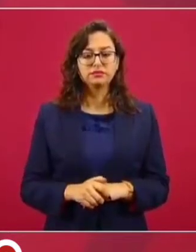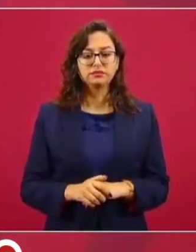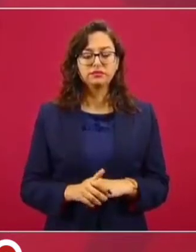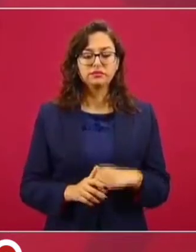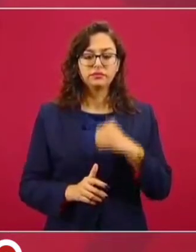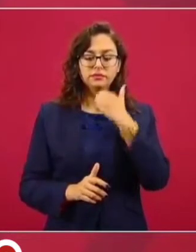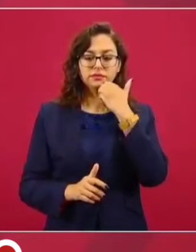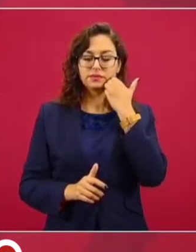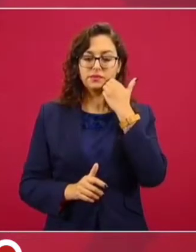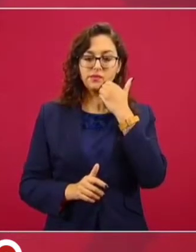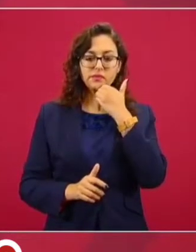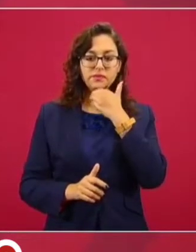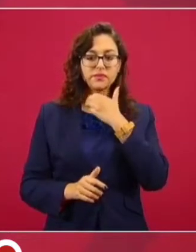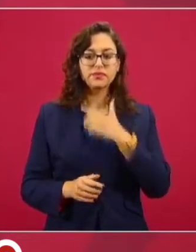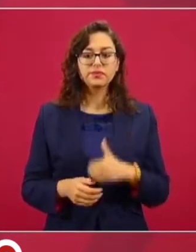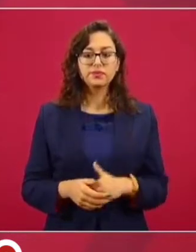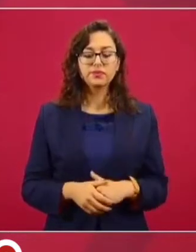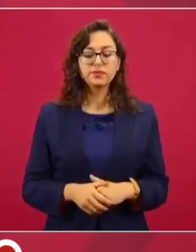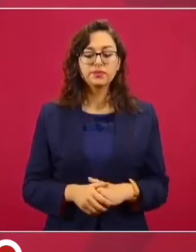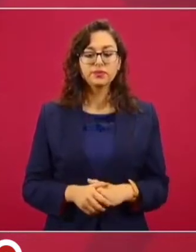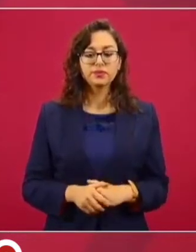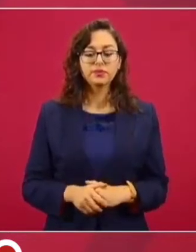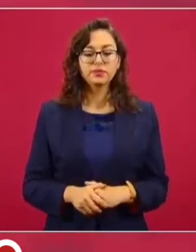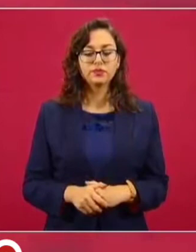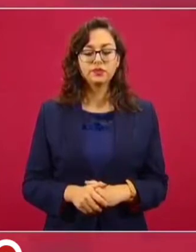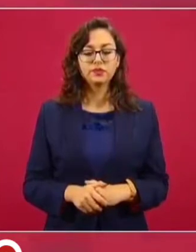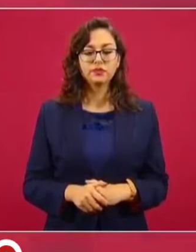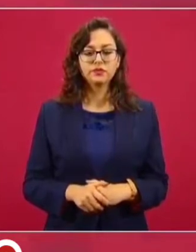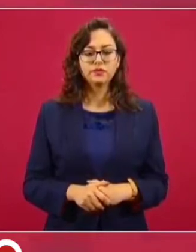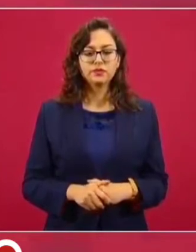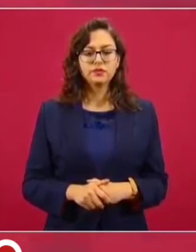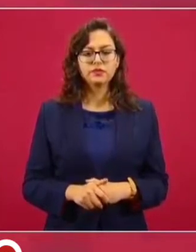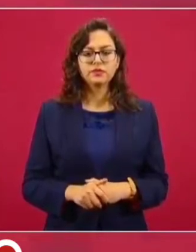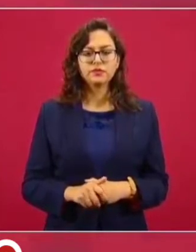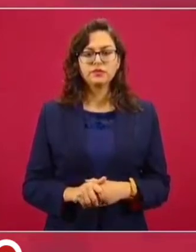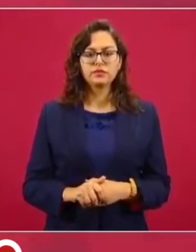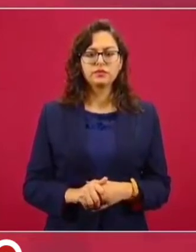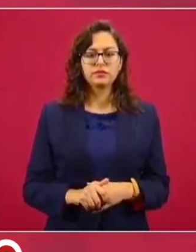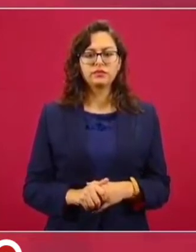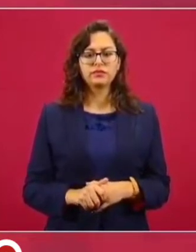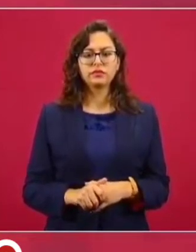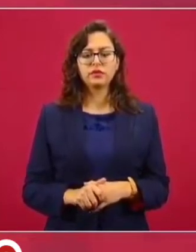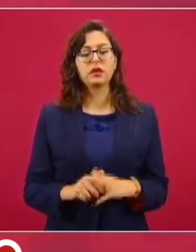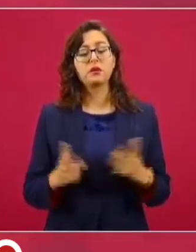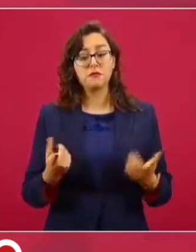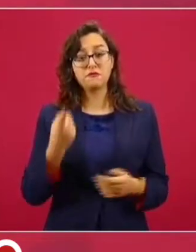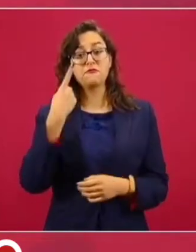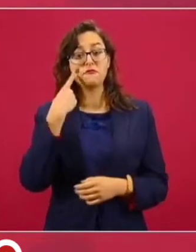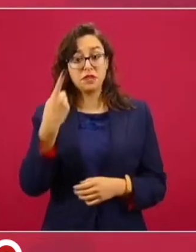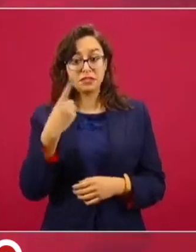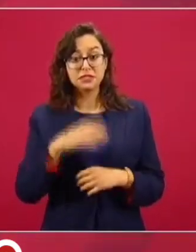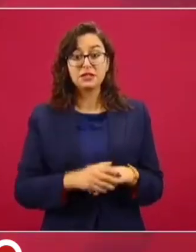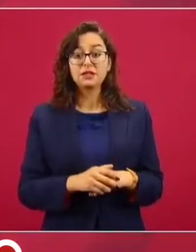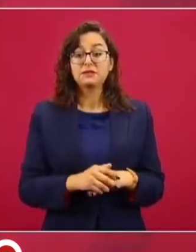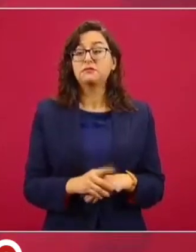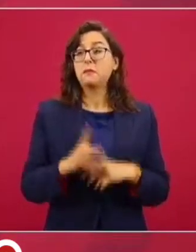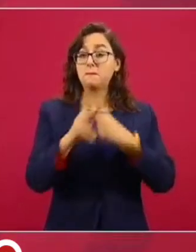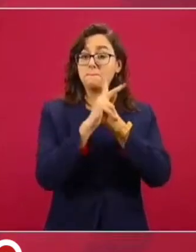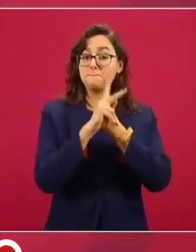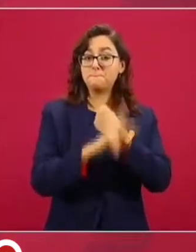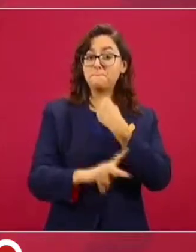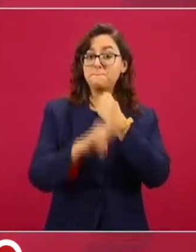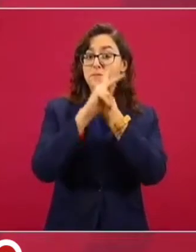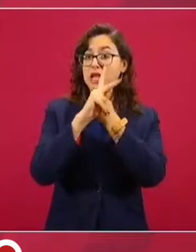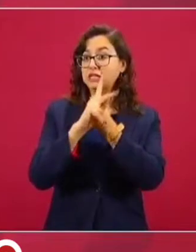de los países más importantes del mundo, son